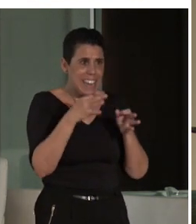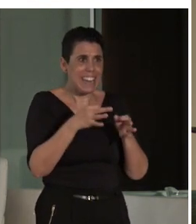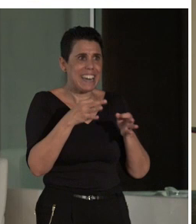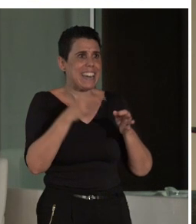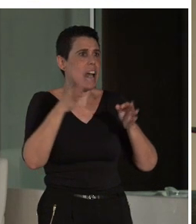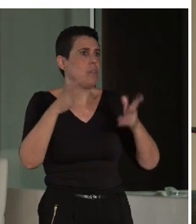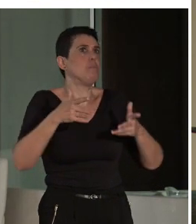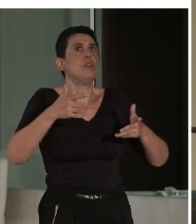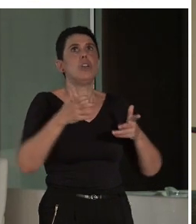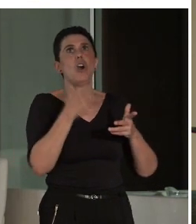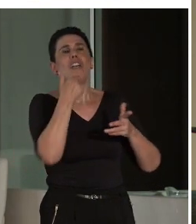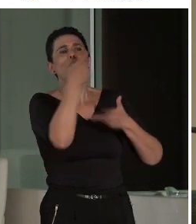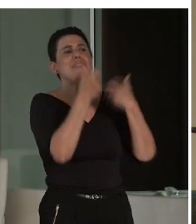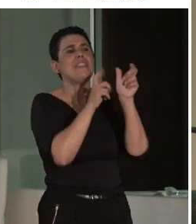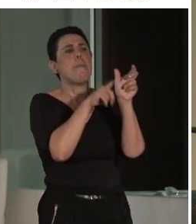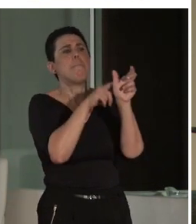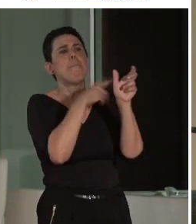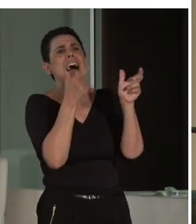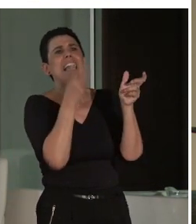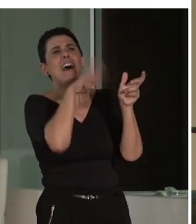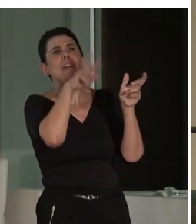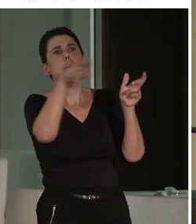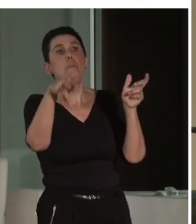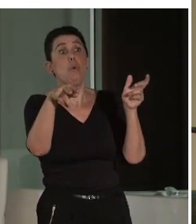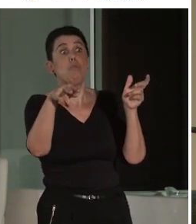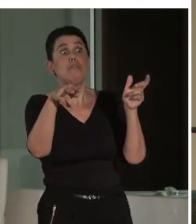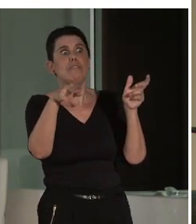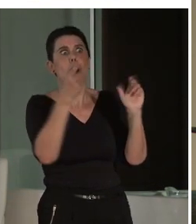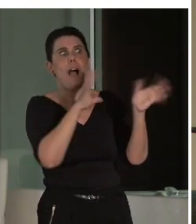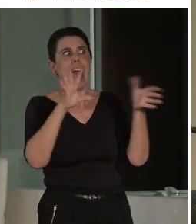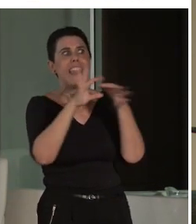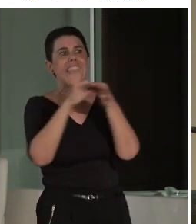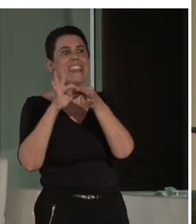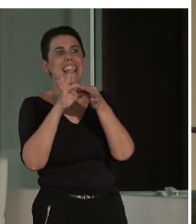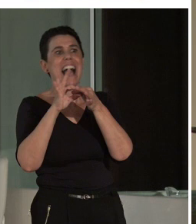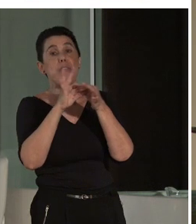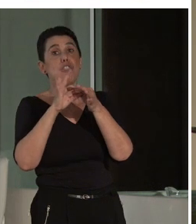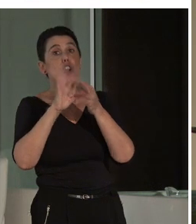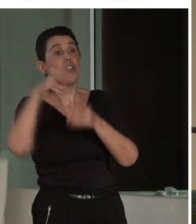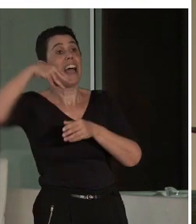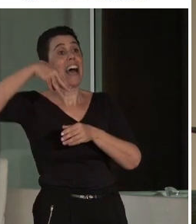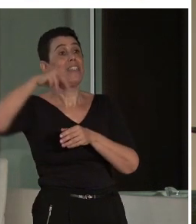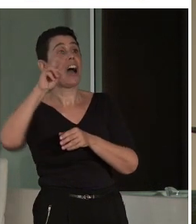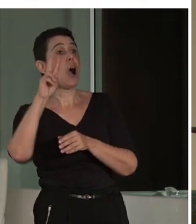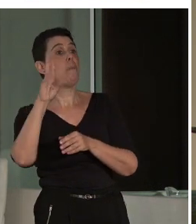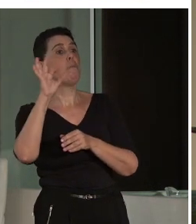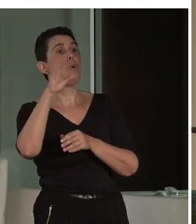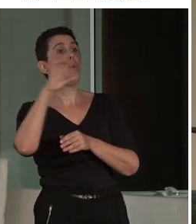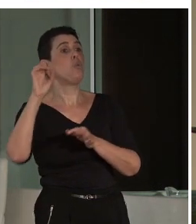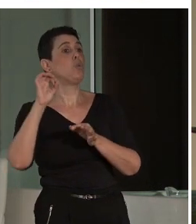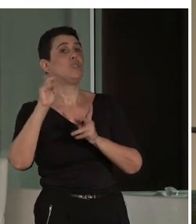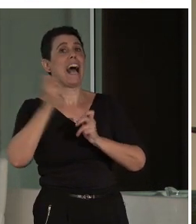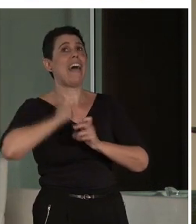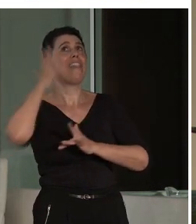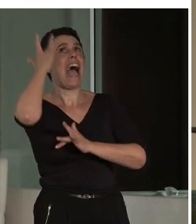etimólogos a los museos nos hablan de las musas, pero también nos hablan de las musas cuando vamos a buscar la